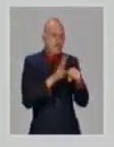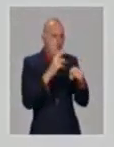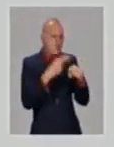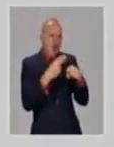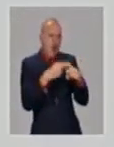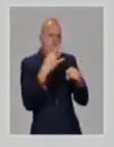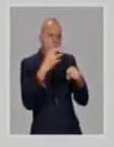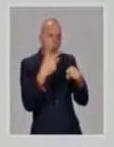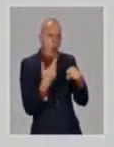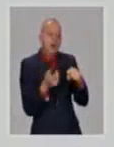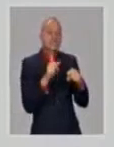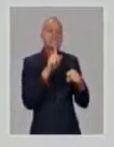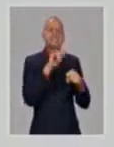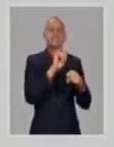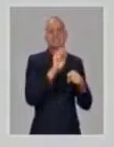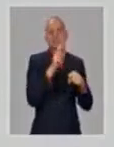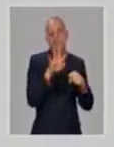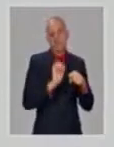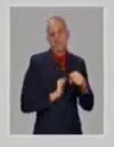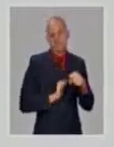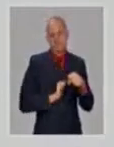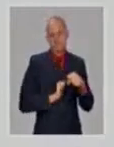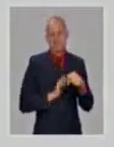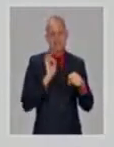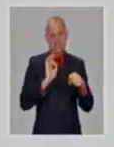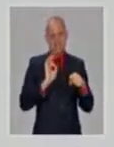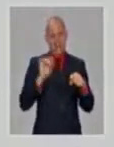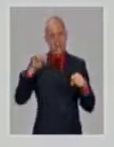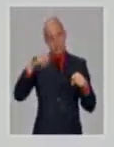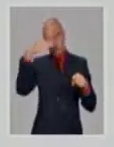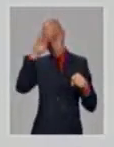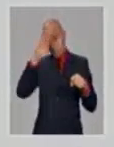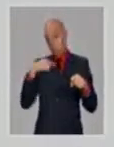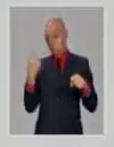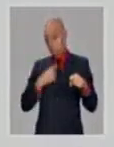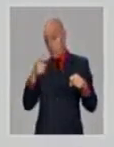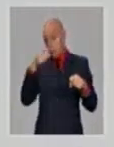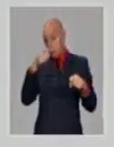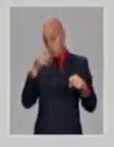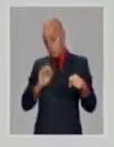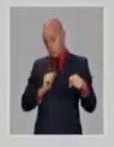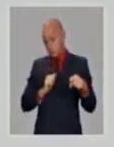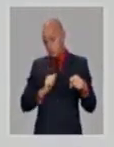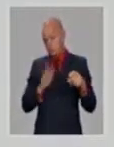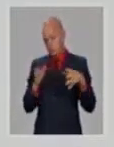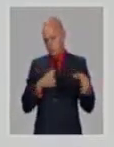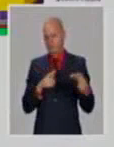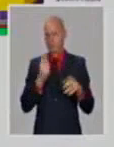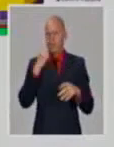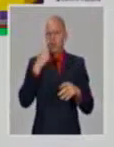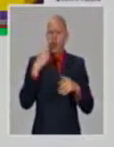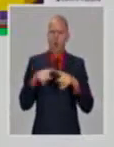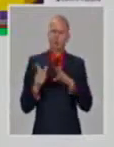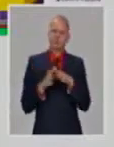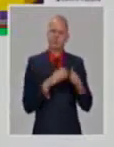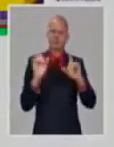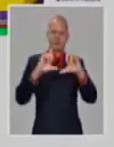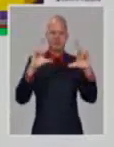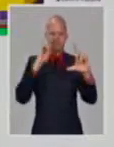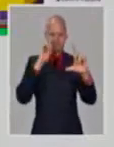decir, esto es a través de la vigilancia genómica. En esta otra gráfica, la siguiente, por favor.